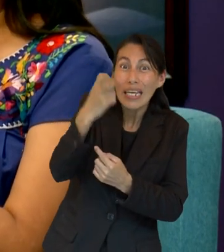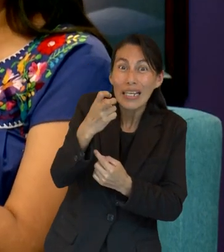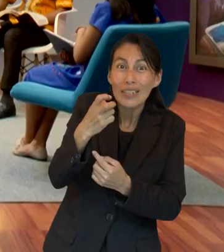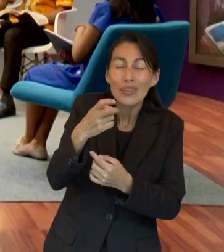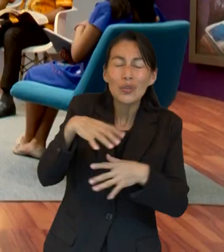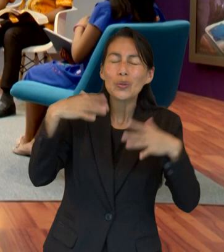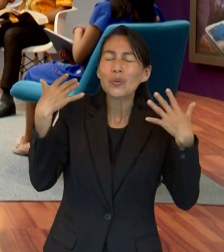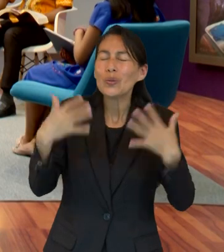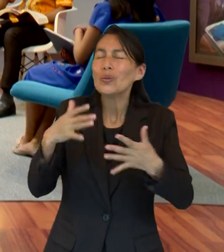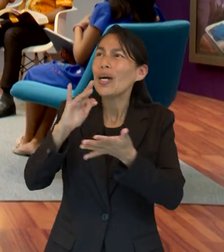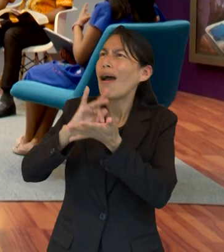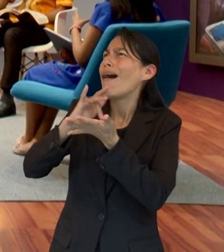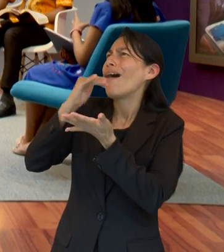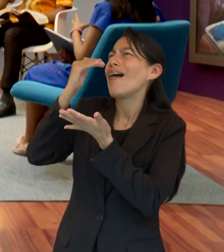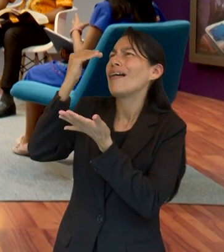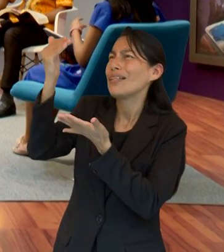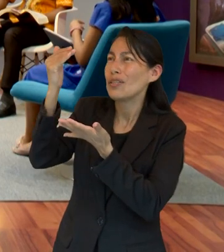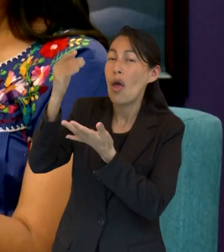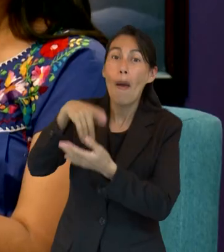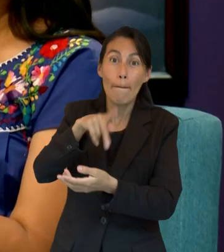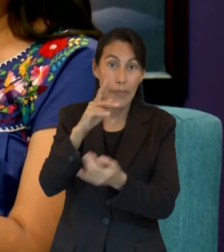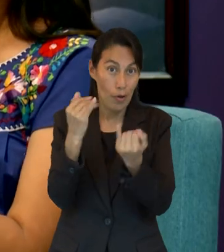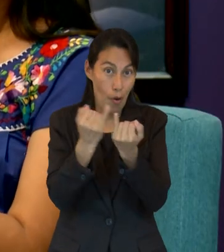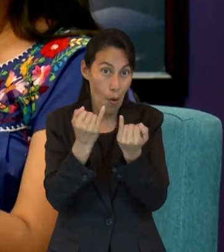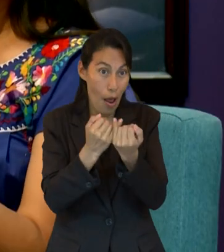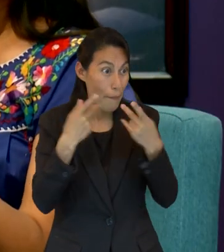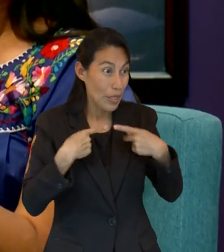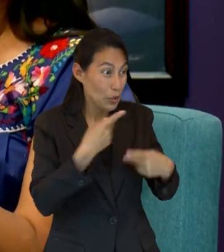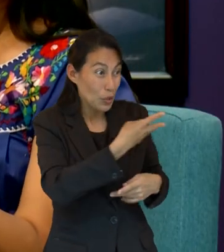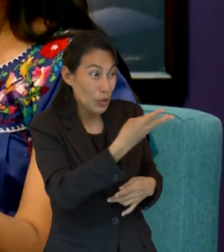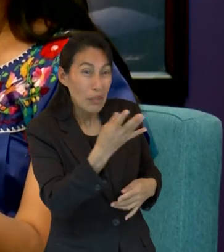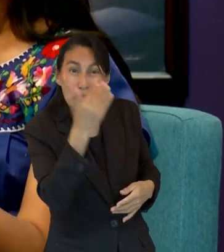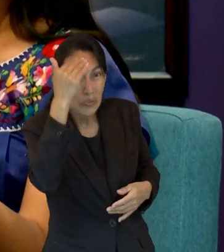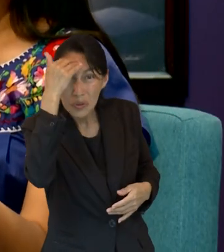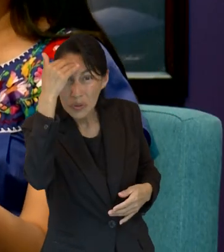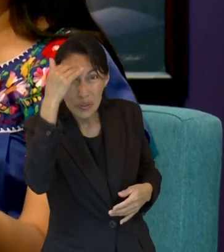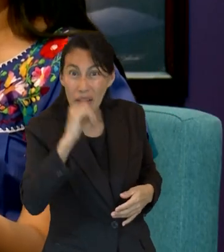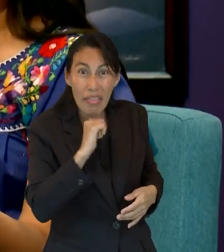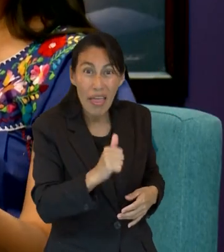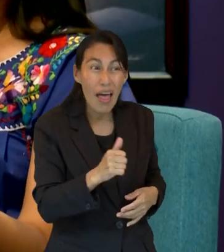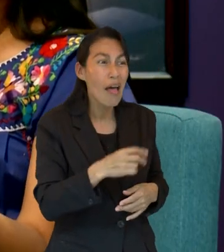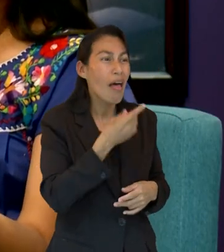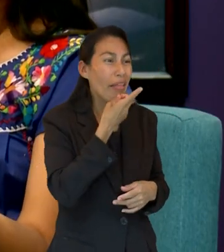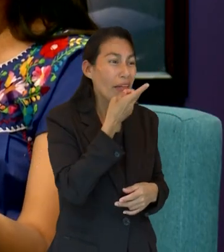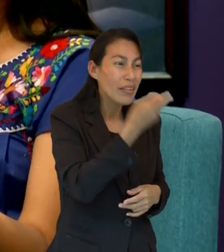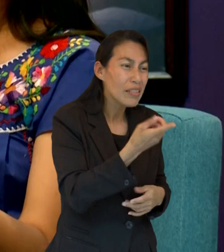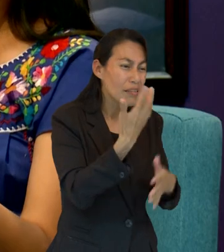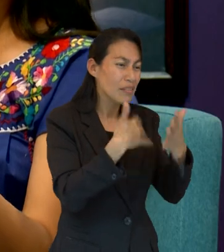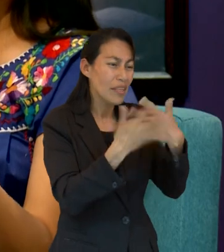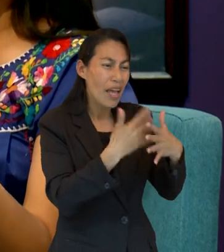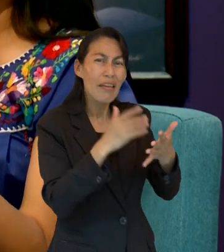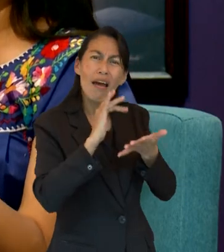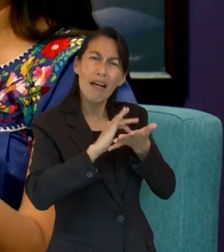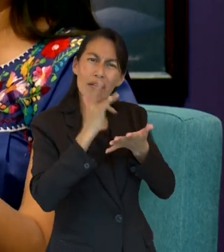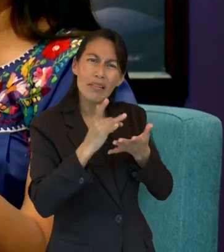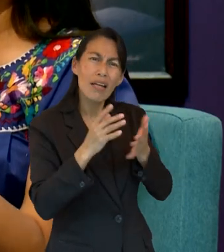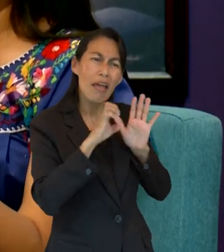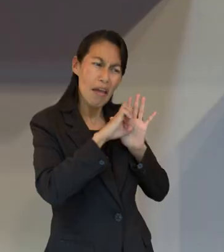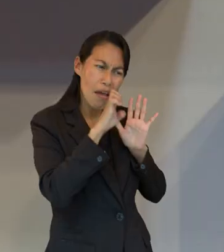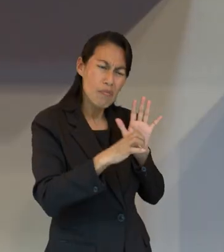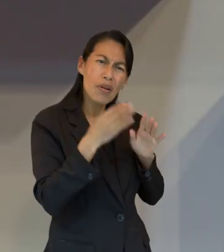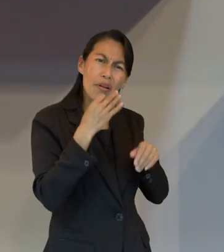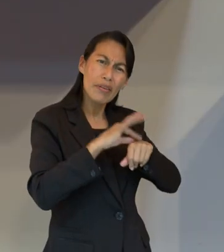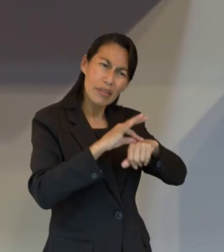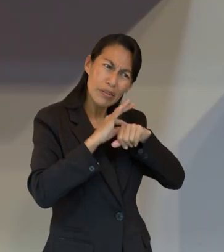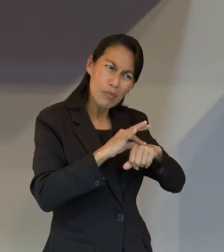y eso es motivo de gratitud pero para contarle a los demás entonces con nuestras palabras con nuestro testimonio nosotros expresamos esa